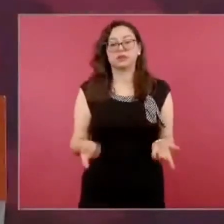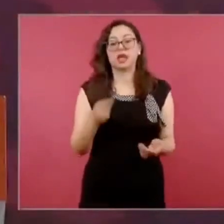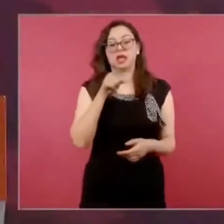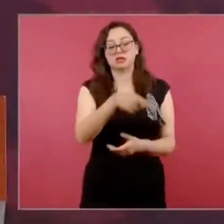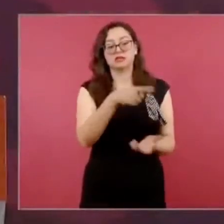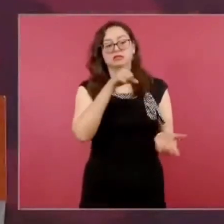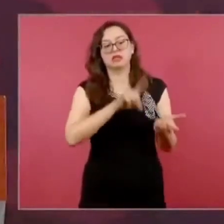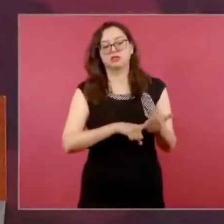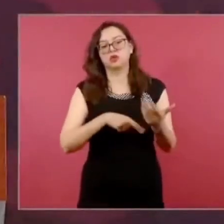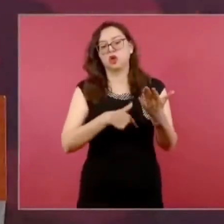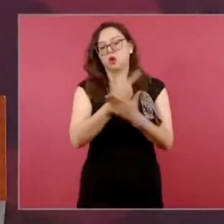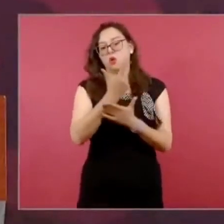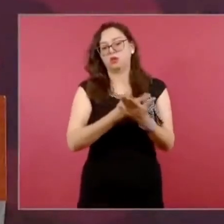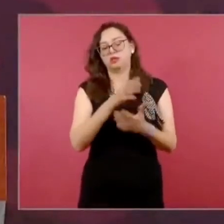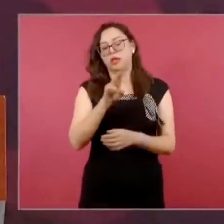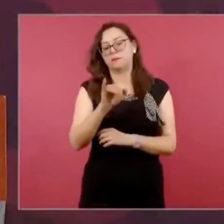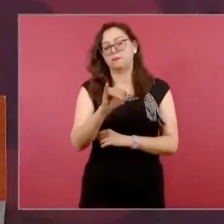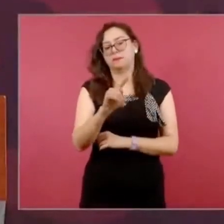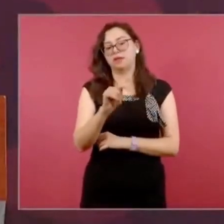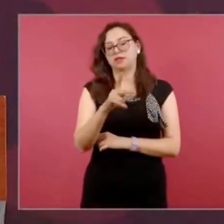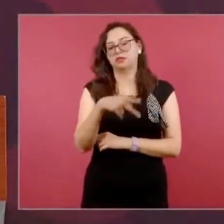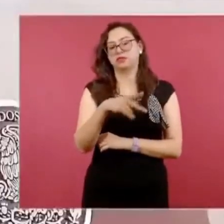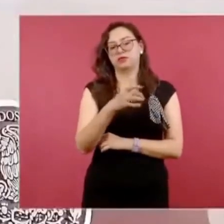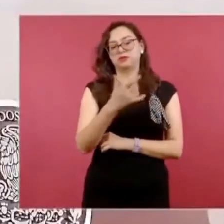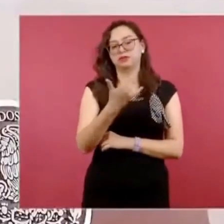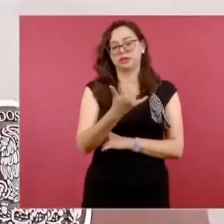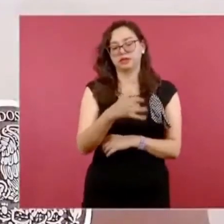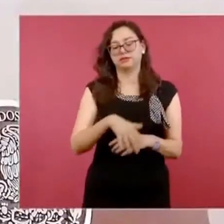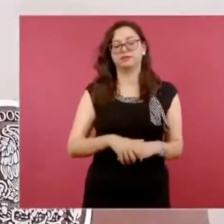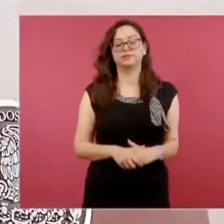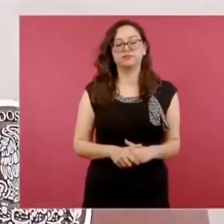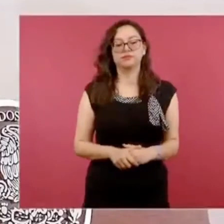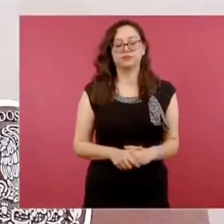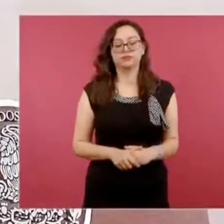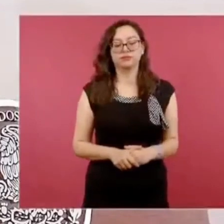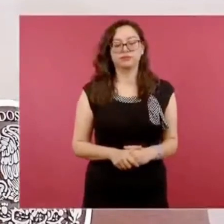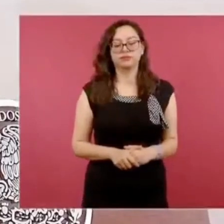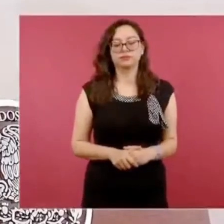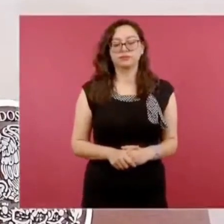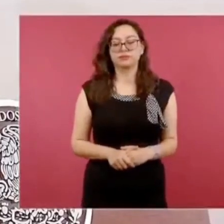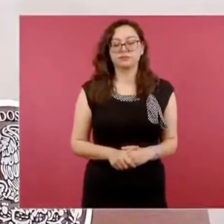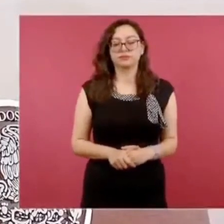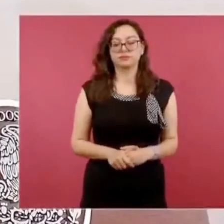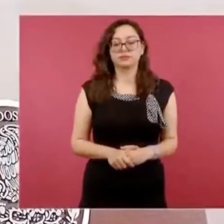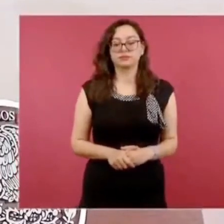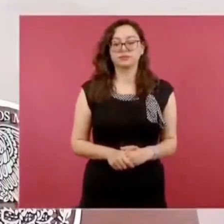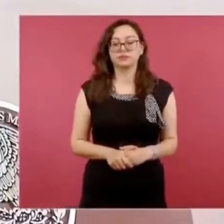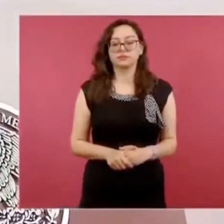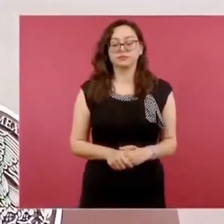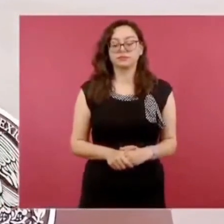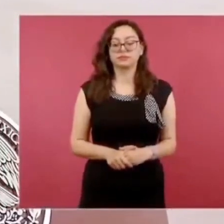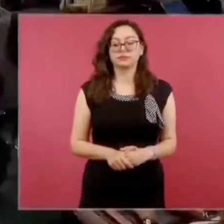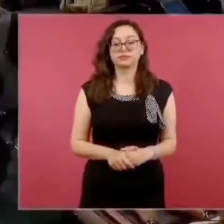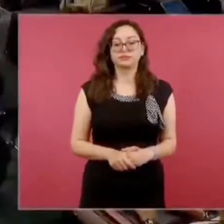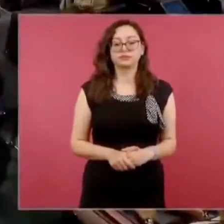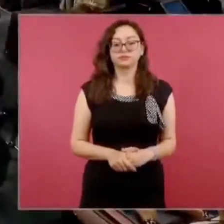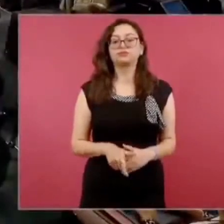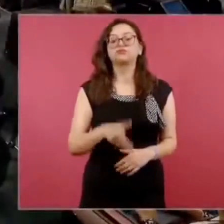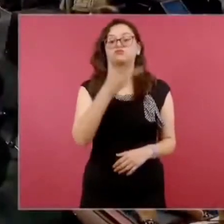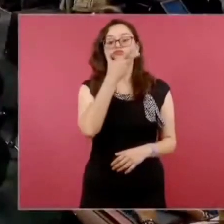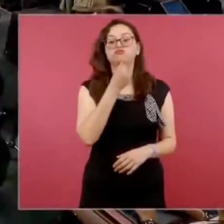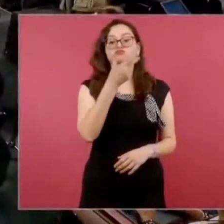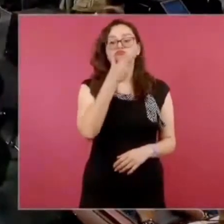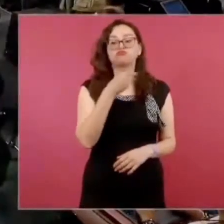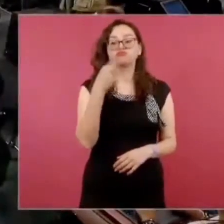¿cómo se llama el director